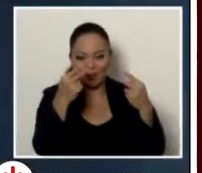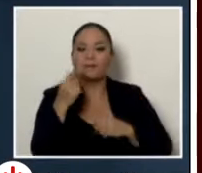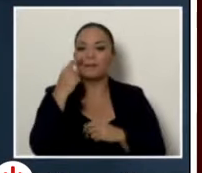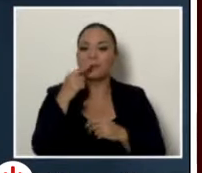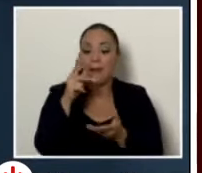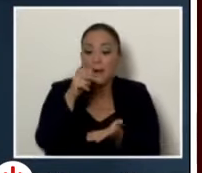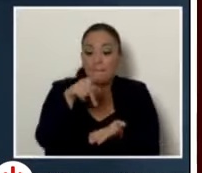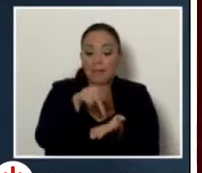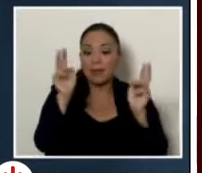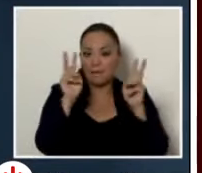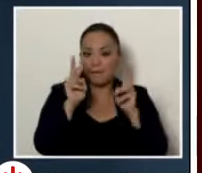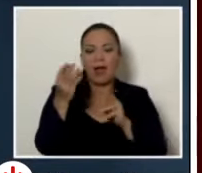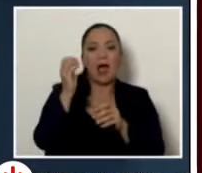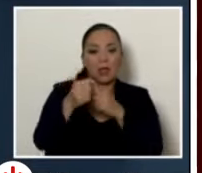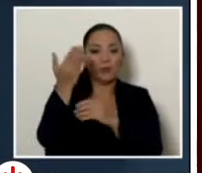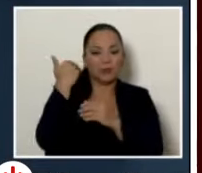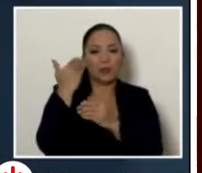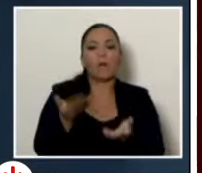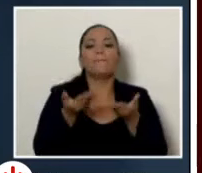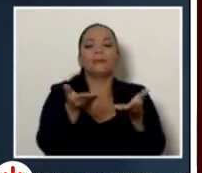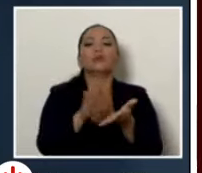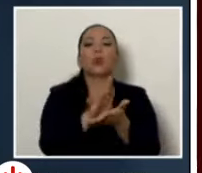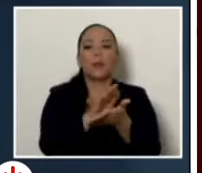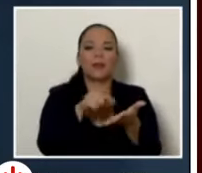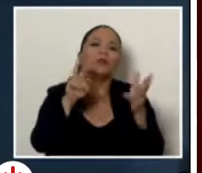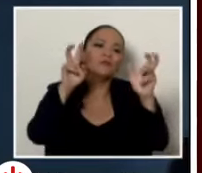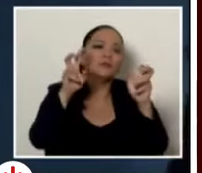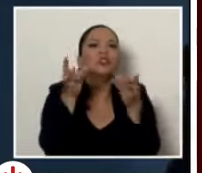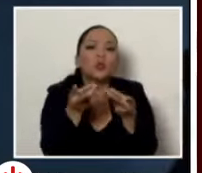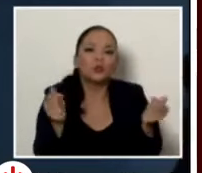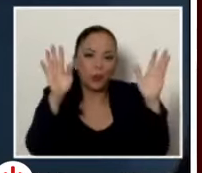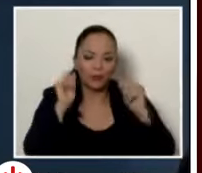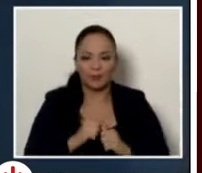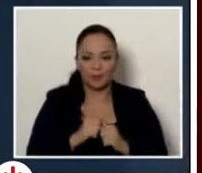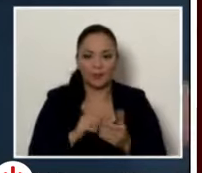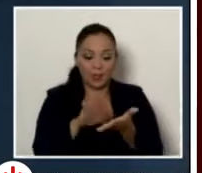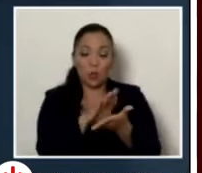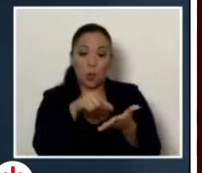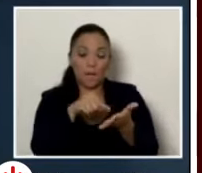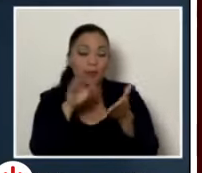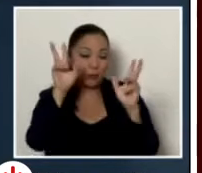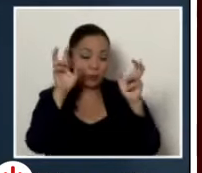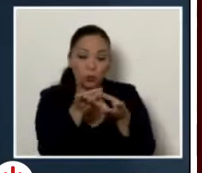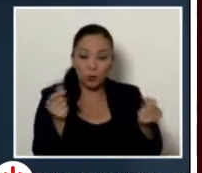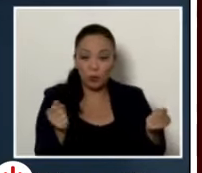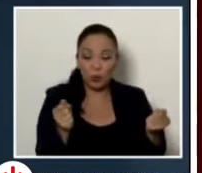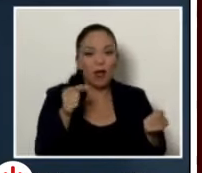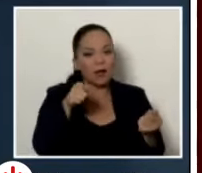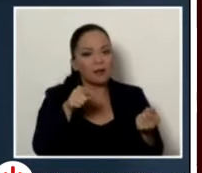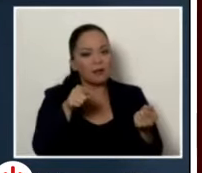pasado un plan remedial al ministerio de obras públicas y transportes en ese plan remedial analizan la situación actual